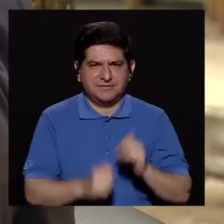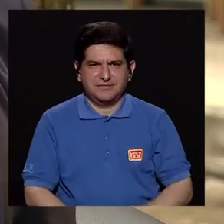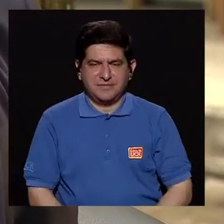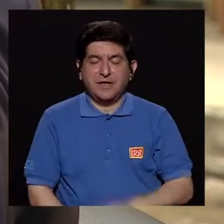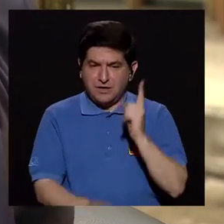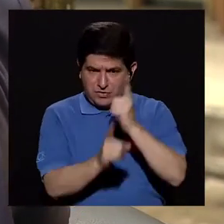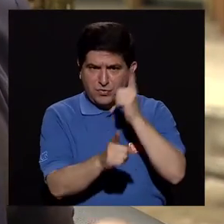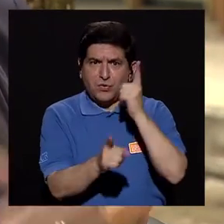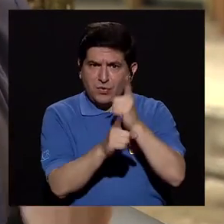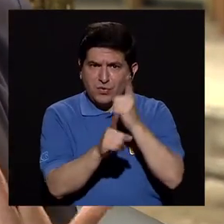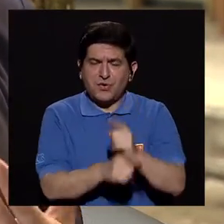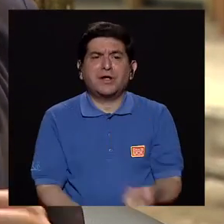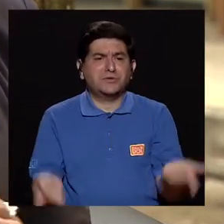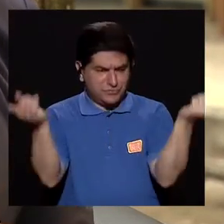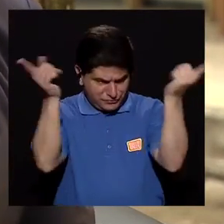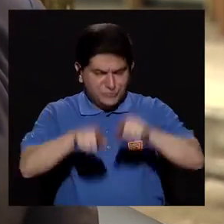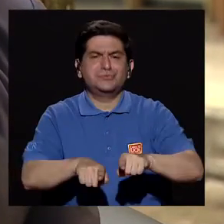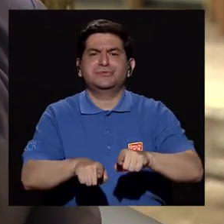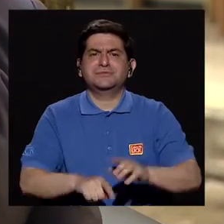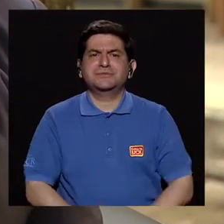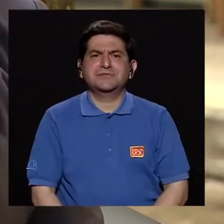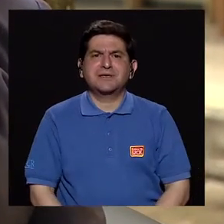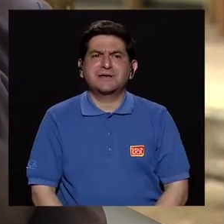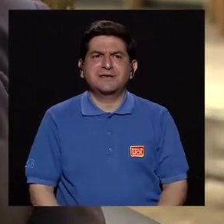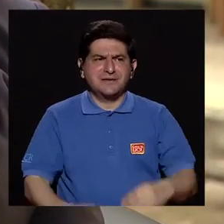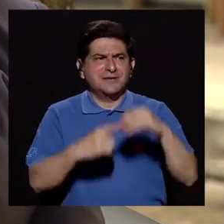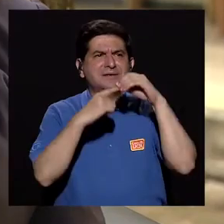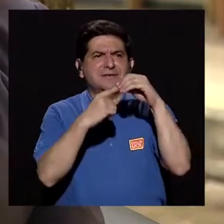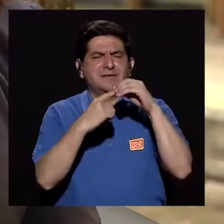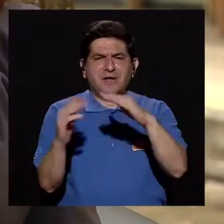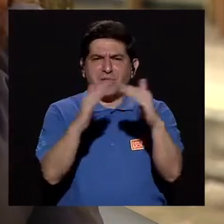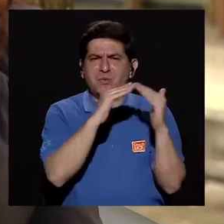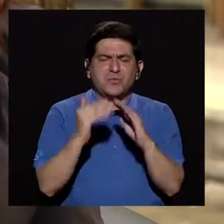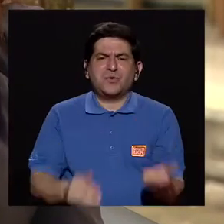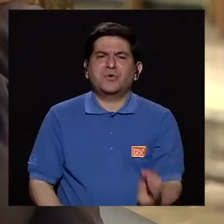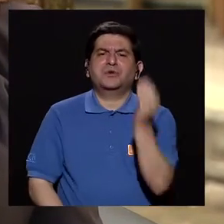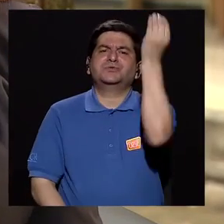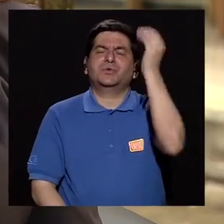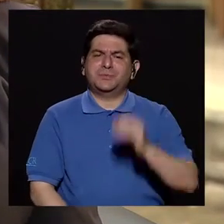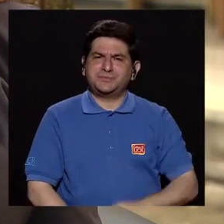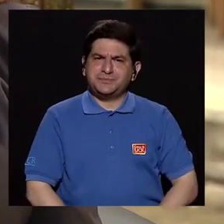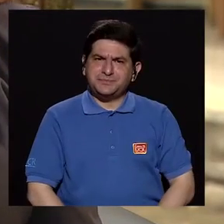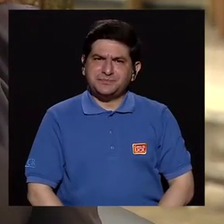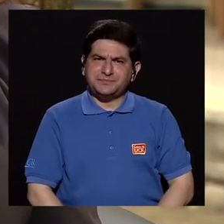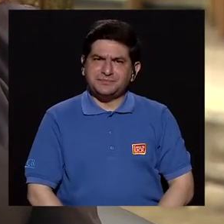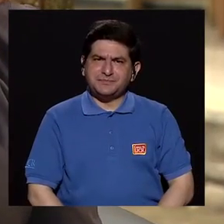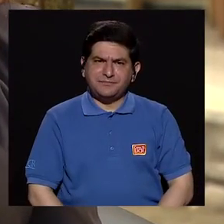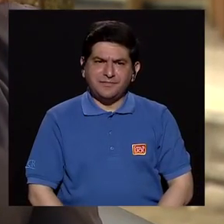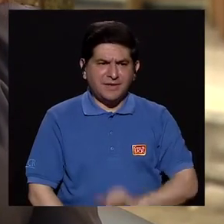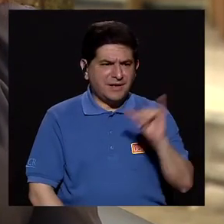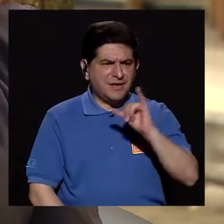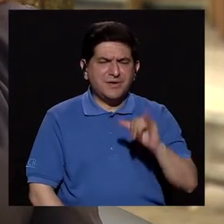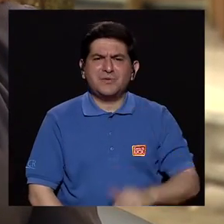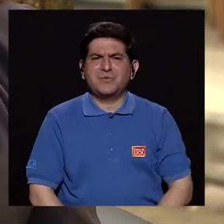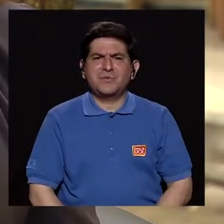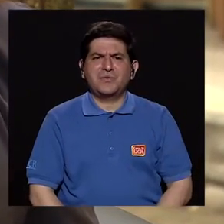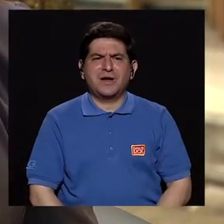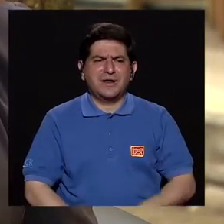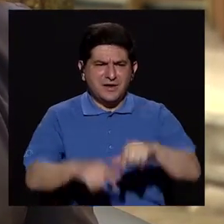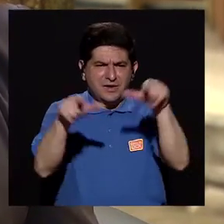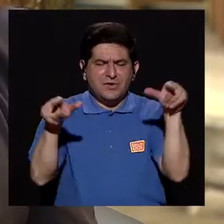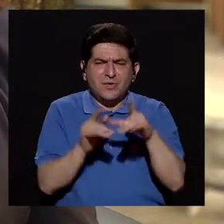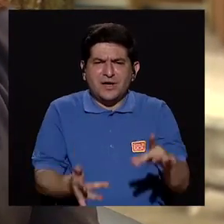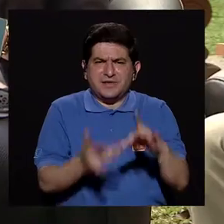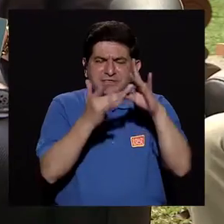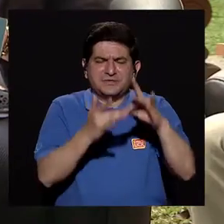punto, porque efectivamente es muy dado y quizá más en la población más joven, ¿verdad? Y el hecho también de las cámaras de